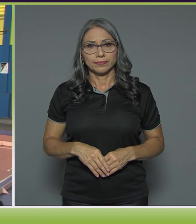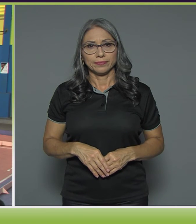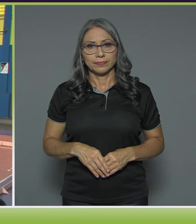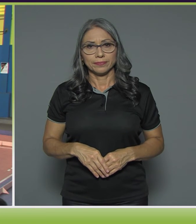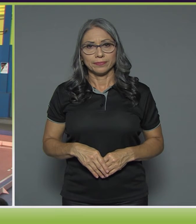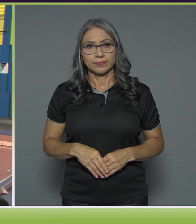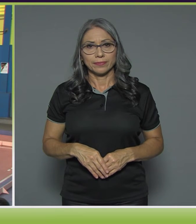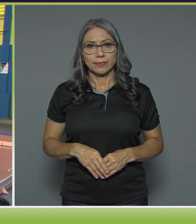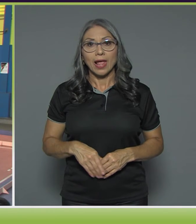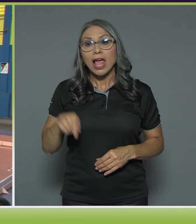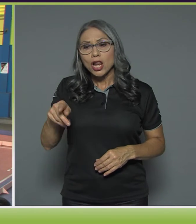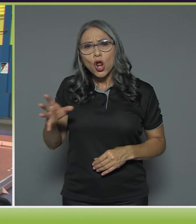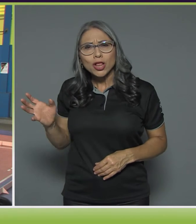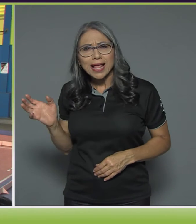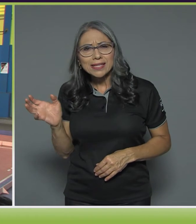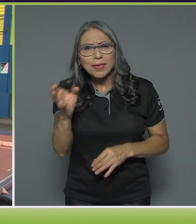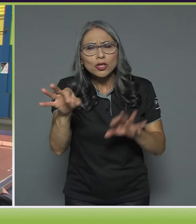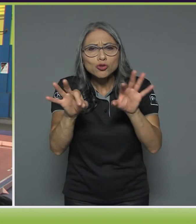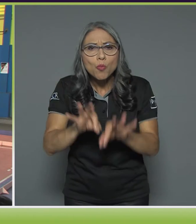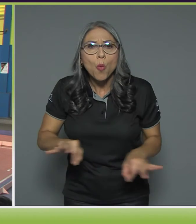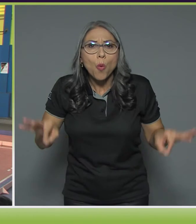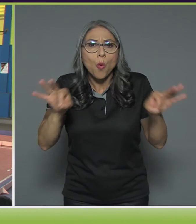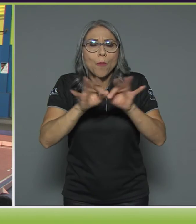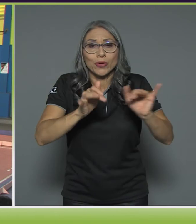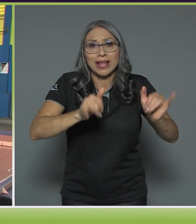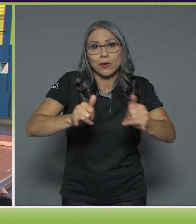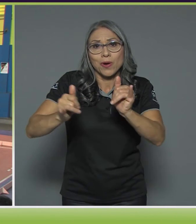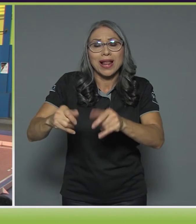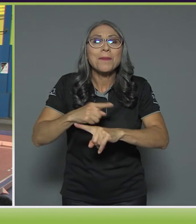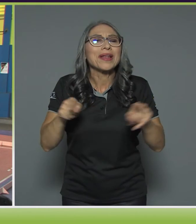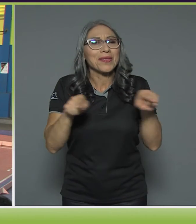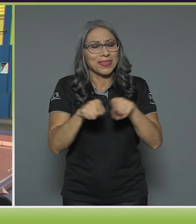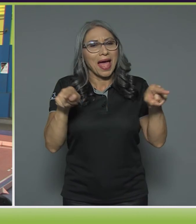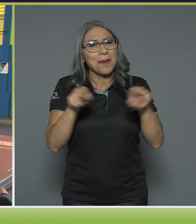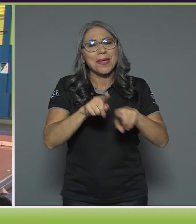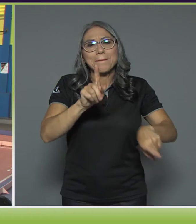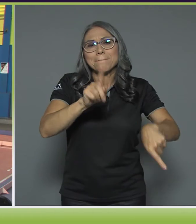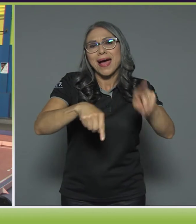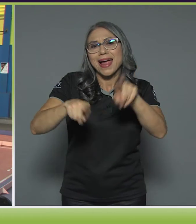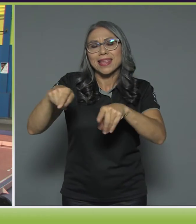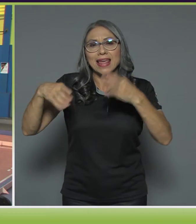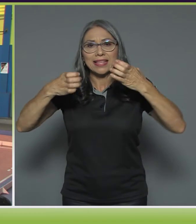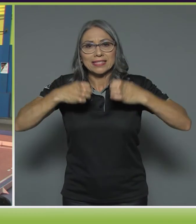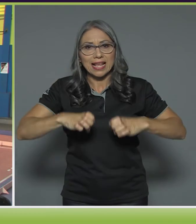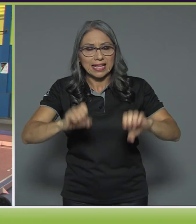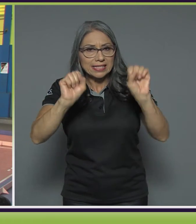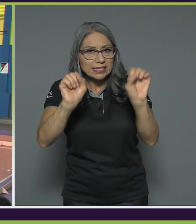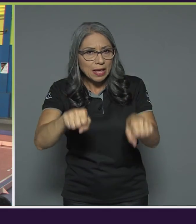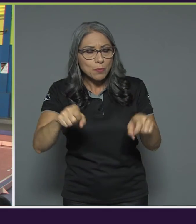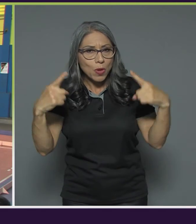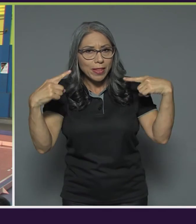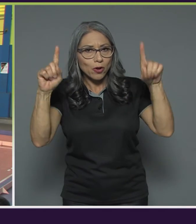Los lanzamientos son determinantes en el juego, pero también lo es la variedad de estrategias que se pueden llevar a cabo.